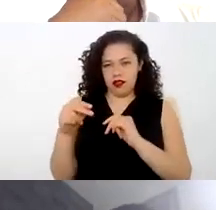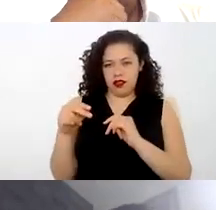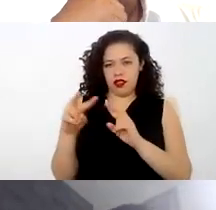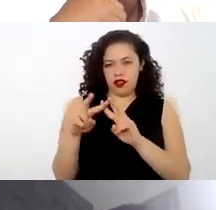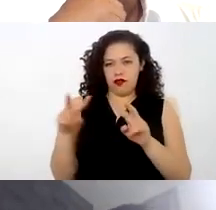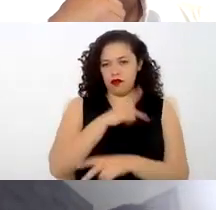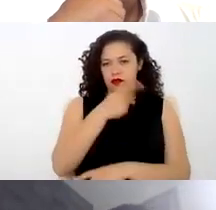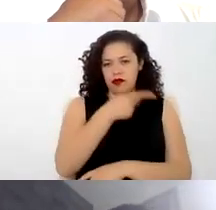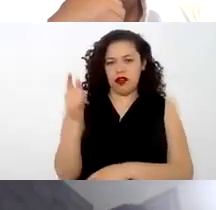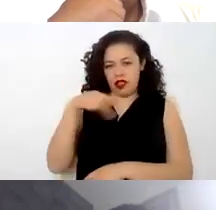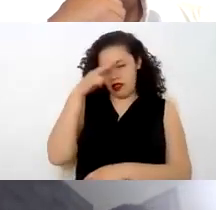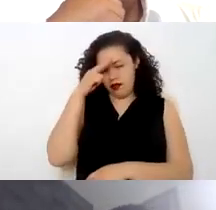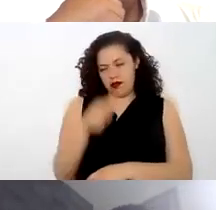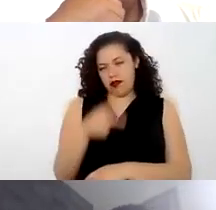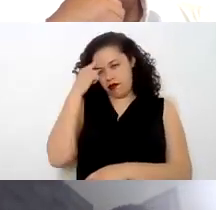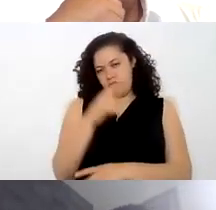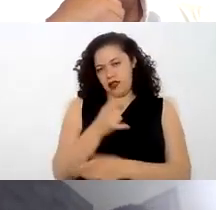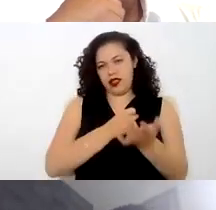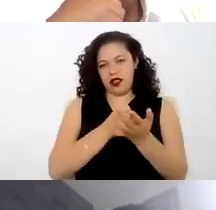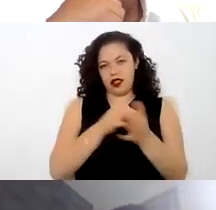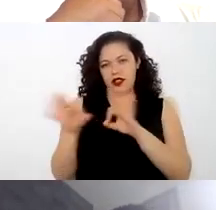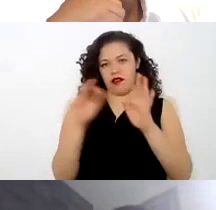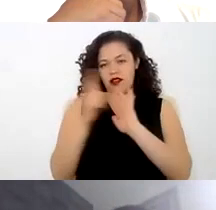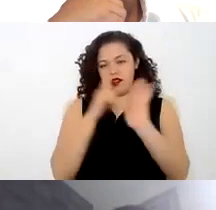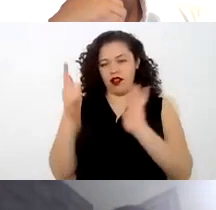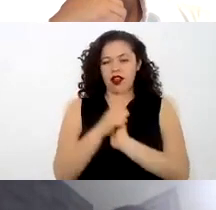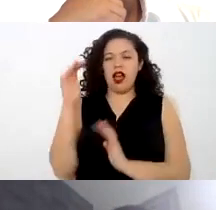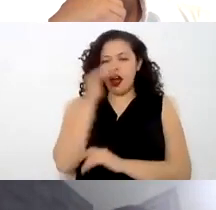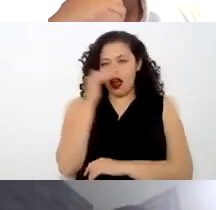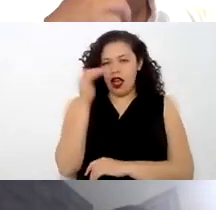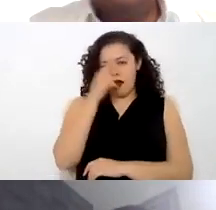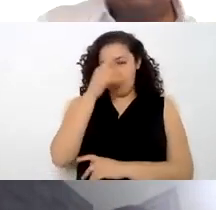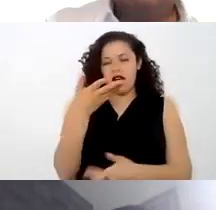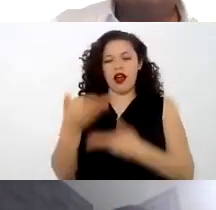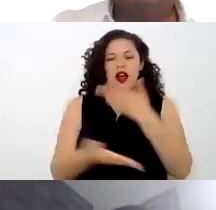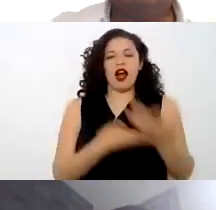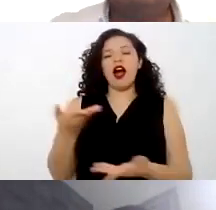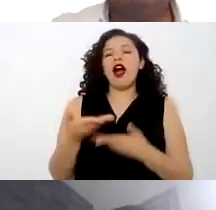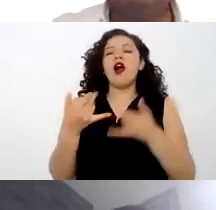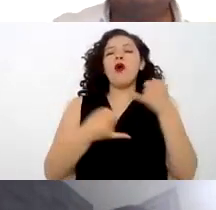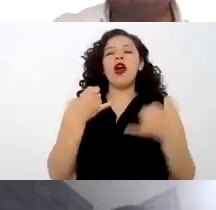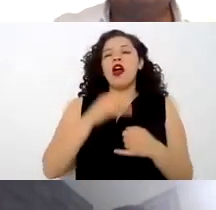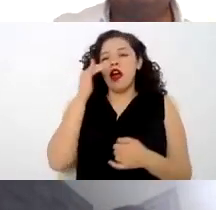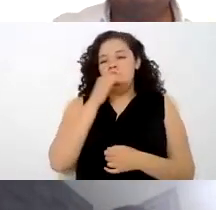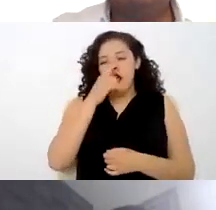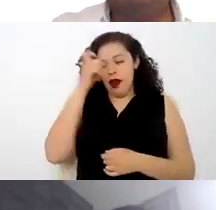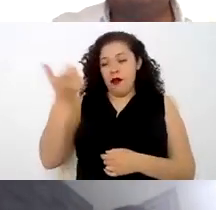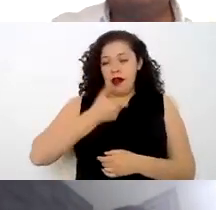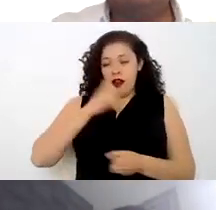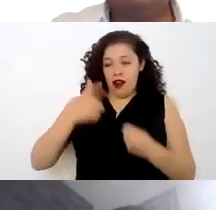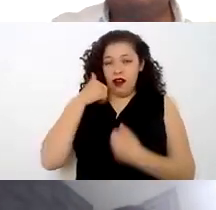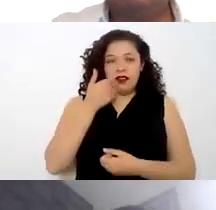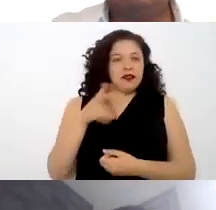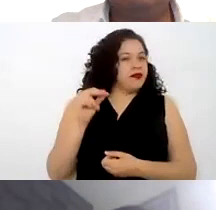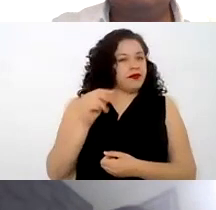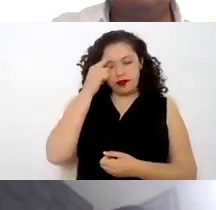los cuales se definen al trabajo legal Pro Bono como la prestación de servicios jurídicos gratuitos y sin expectativa de retribución económica por